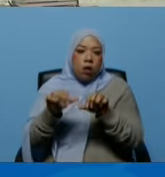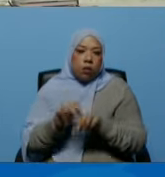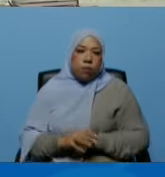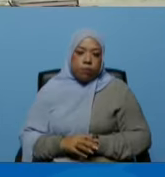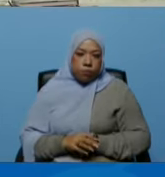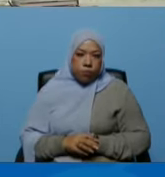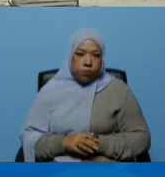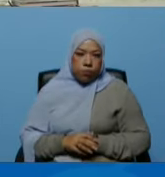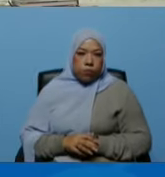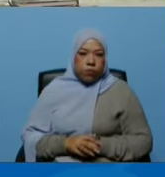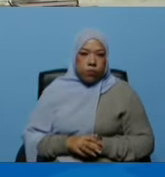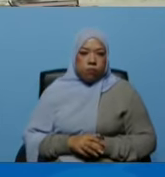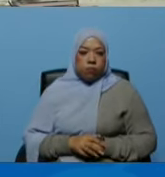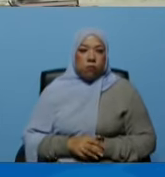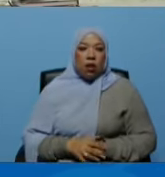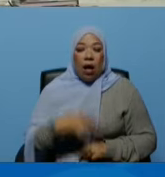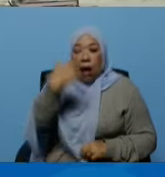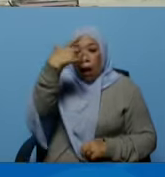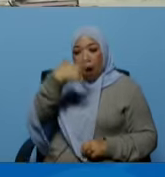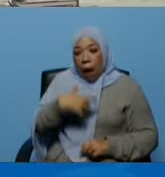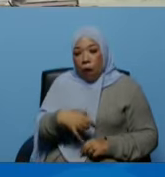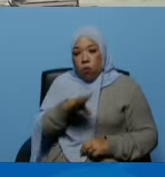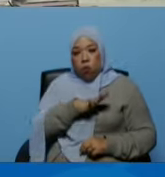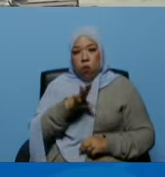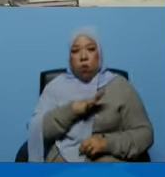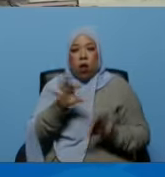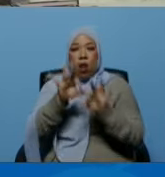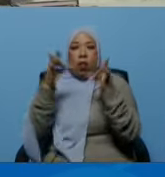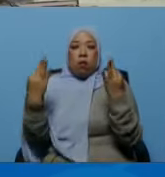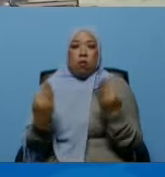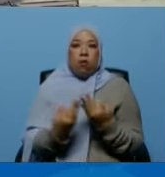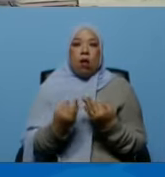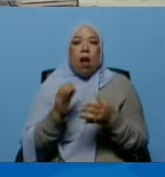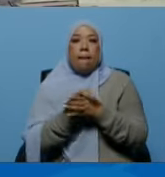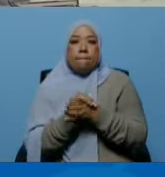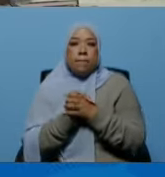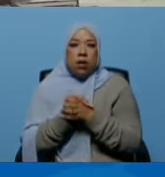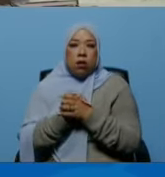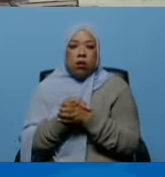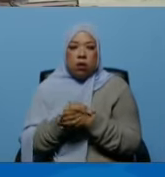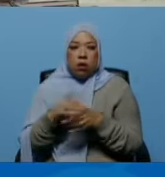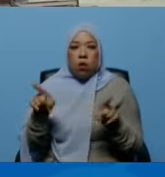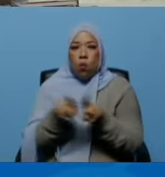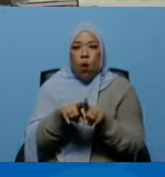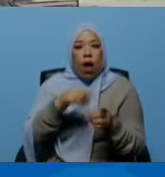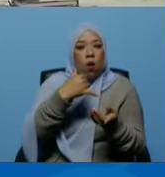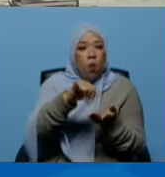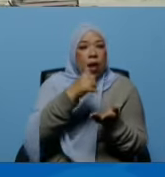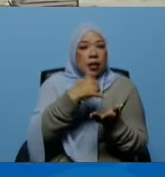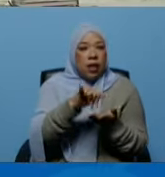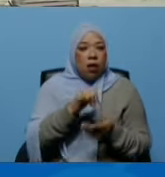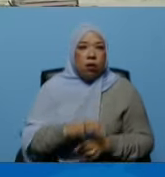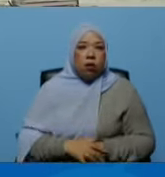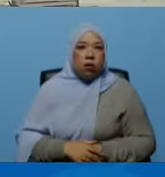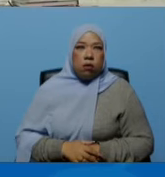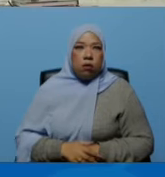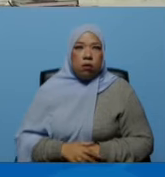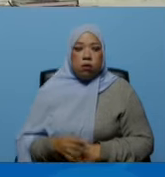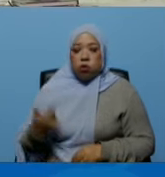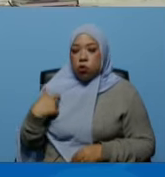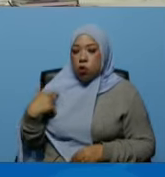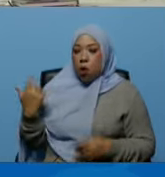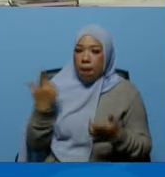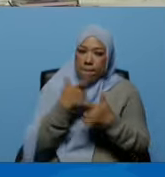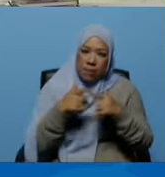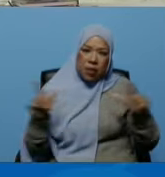quieren hacerse un autodaño y hacerle un daño a su familia y a sus amistades sigan con whatsapp yo me liberé de whatsapp